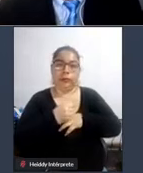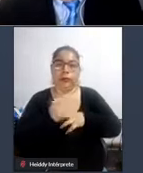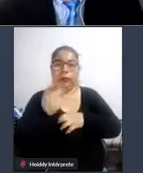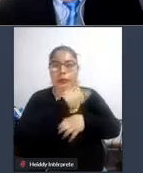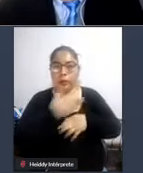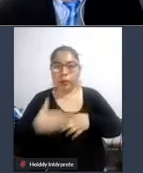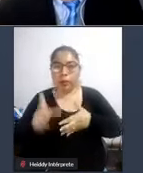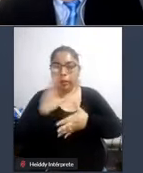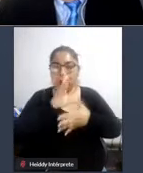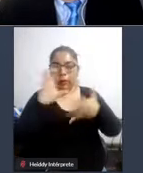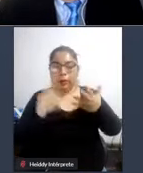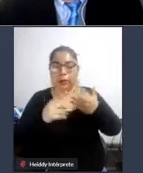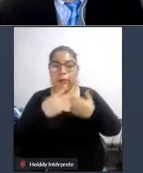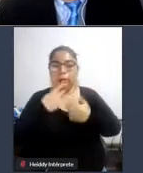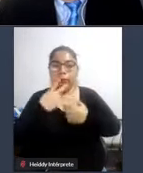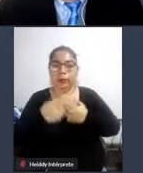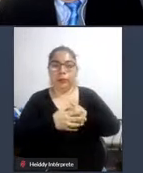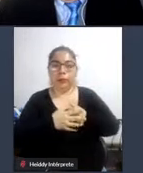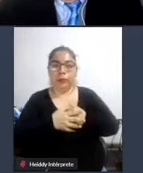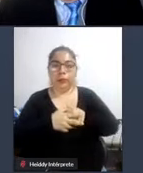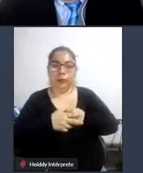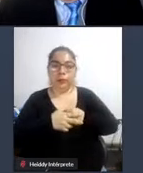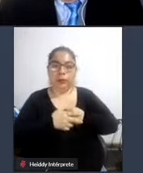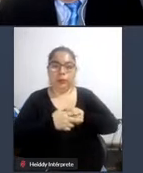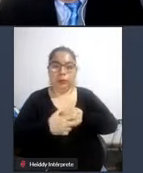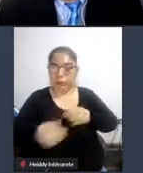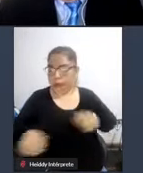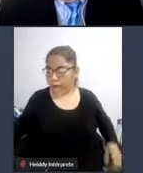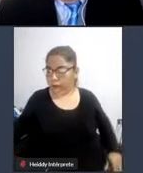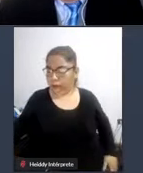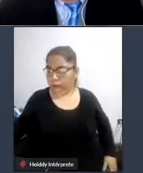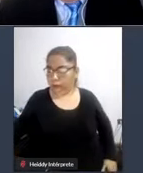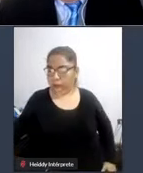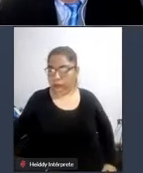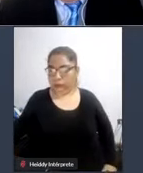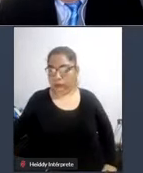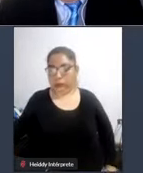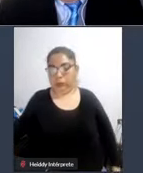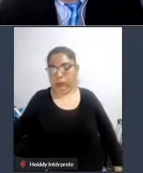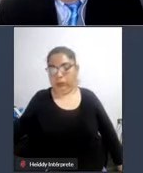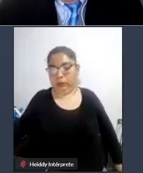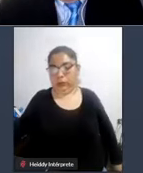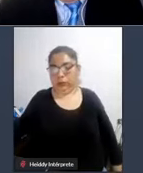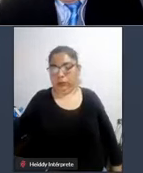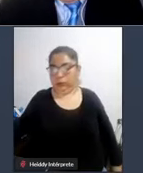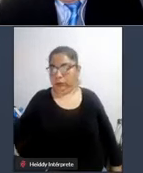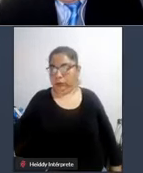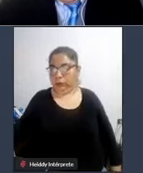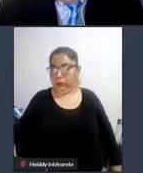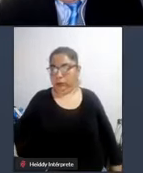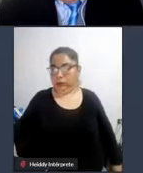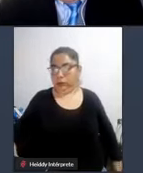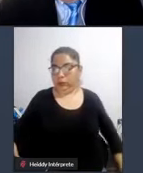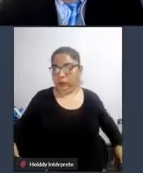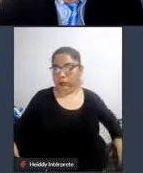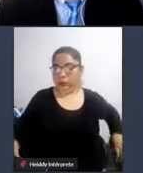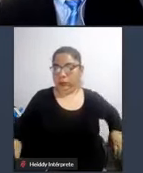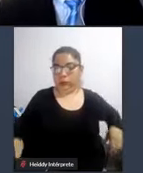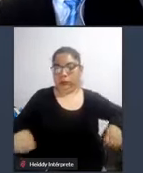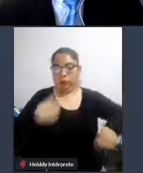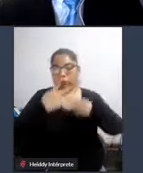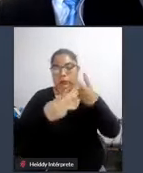y estoy para terminar por favor señor Jaime totalmente de acuerdo con él que